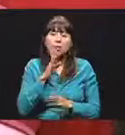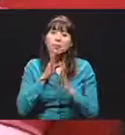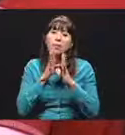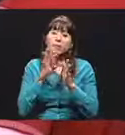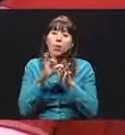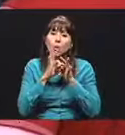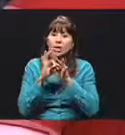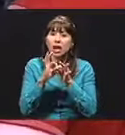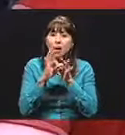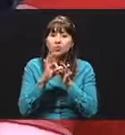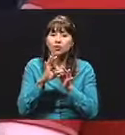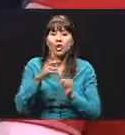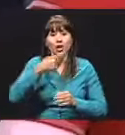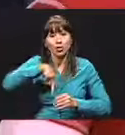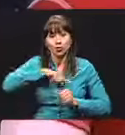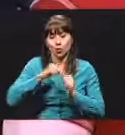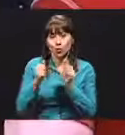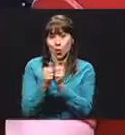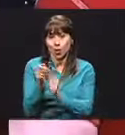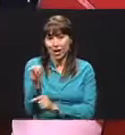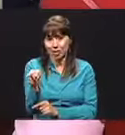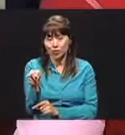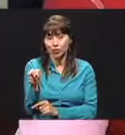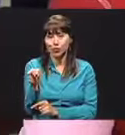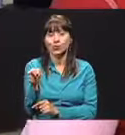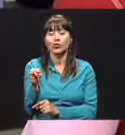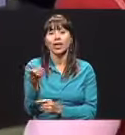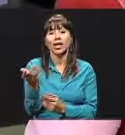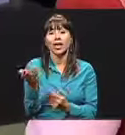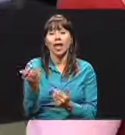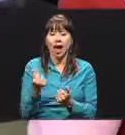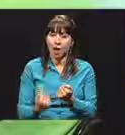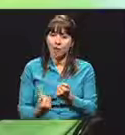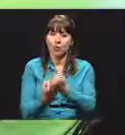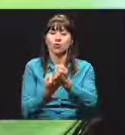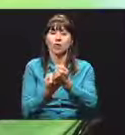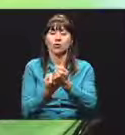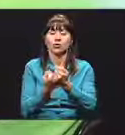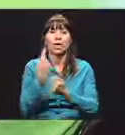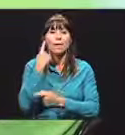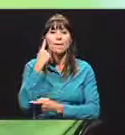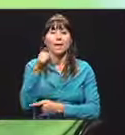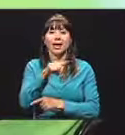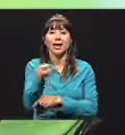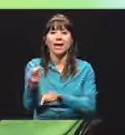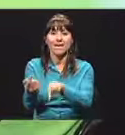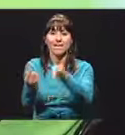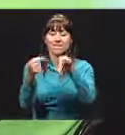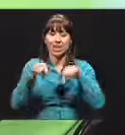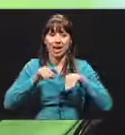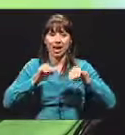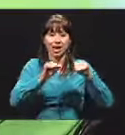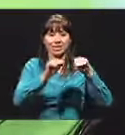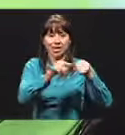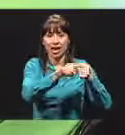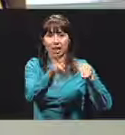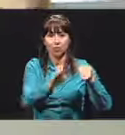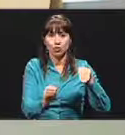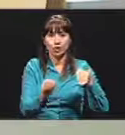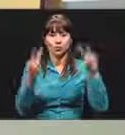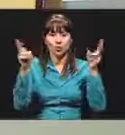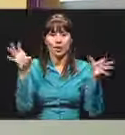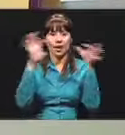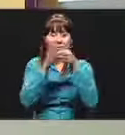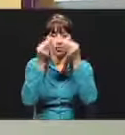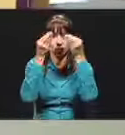coordinamos y nosotros junto con ellos, ¿verdad? Los apoyamos para que vengan a enseñar a los muchachos.